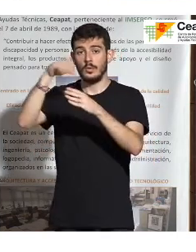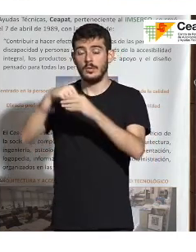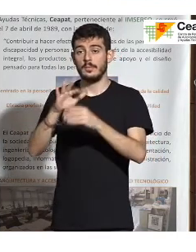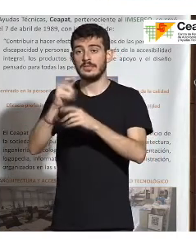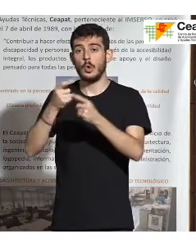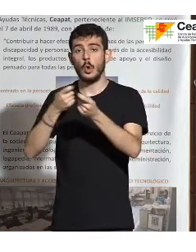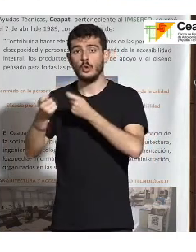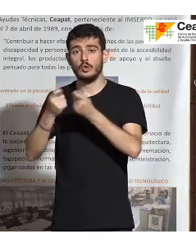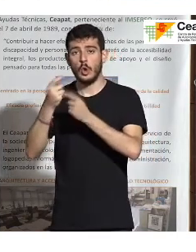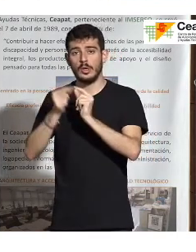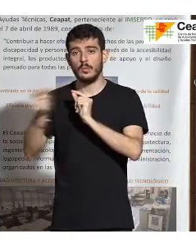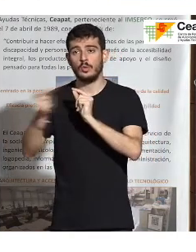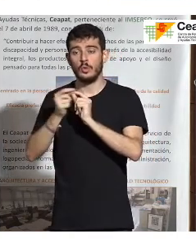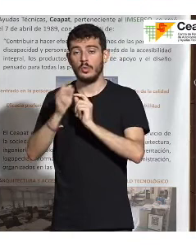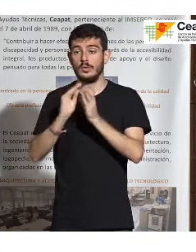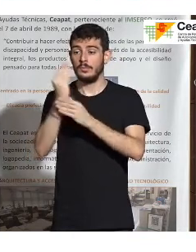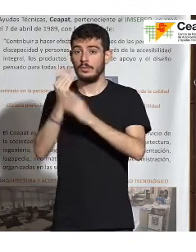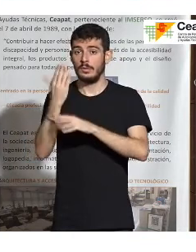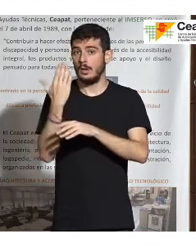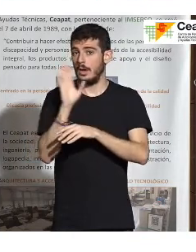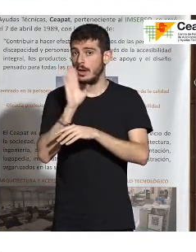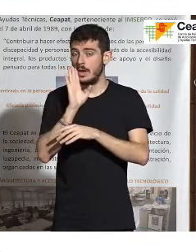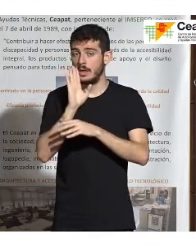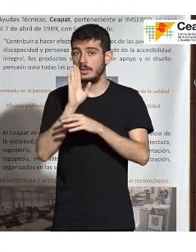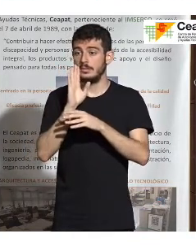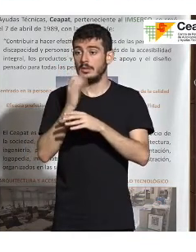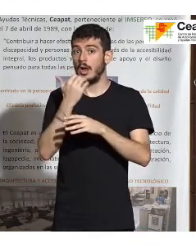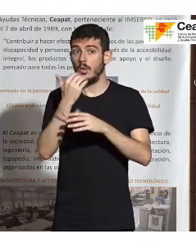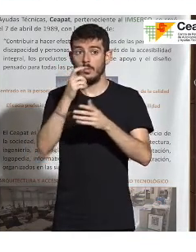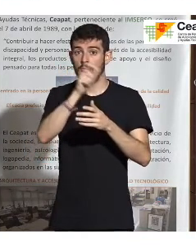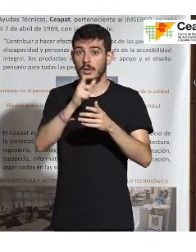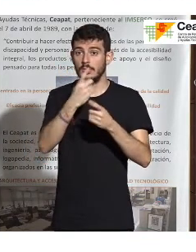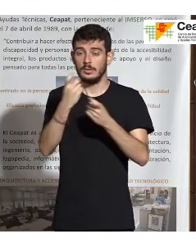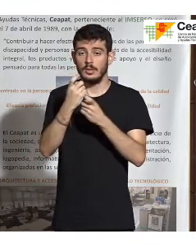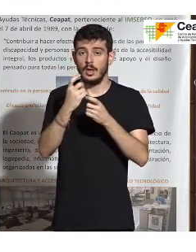el dispositivo, como he comentado antes, que principalmente activa cuando hay necesidad de ello